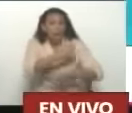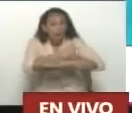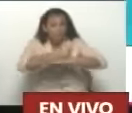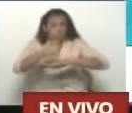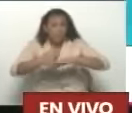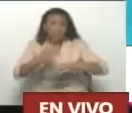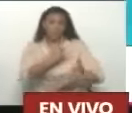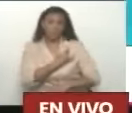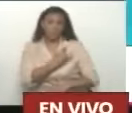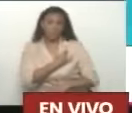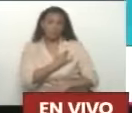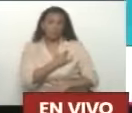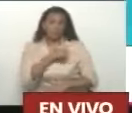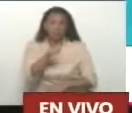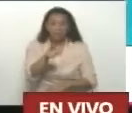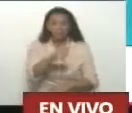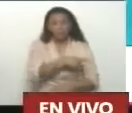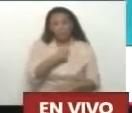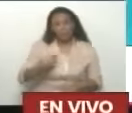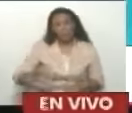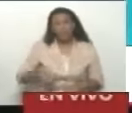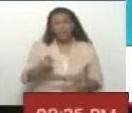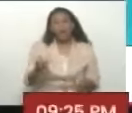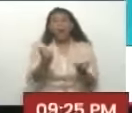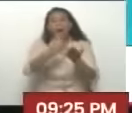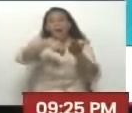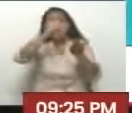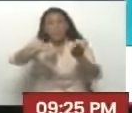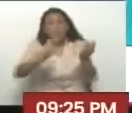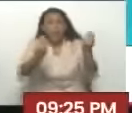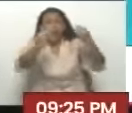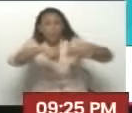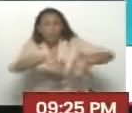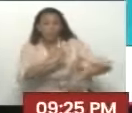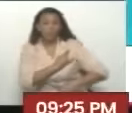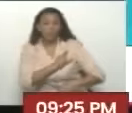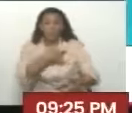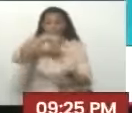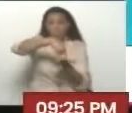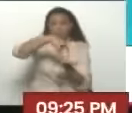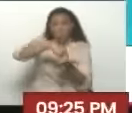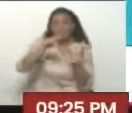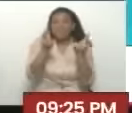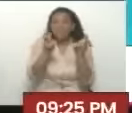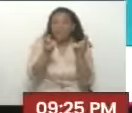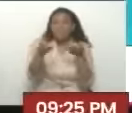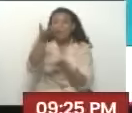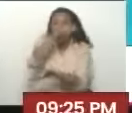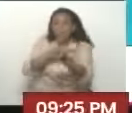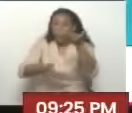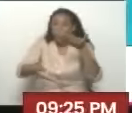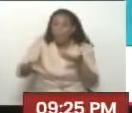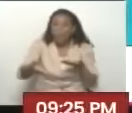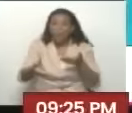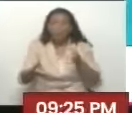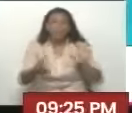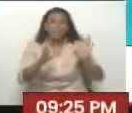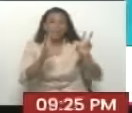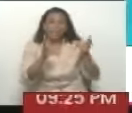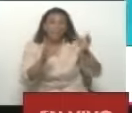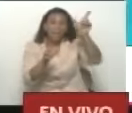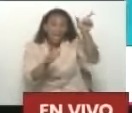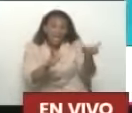de la Universidad de Changái para poder firmar acuerdos con la Universidad de Carabobo en materia conjunta, cátedra conjunta,